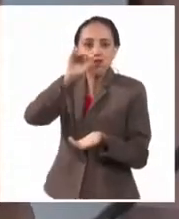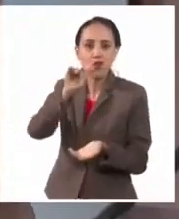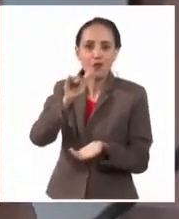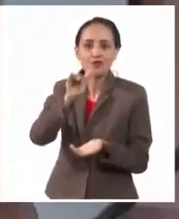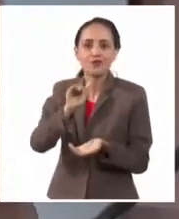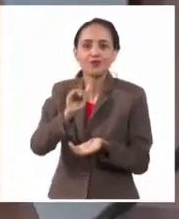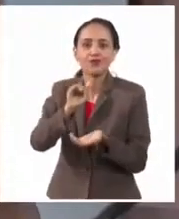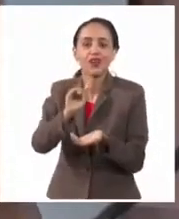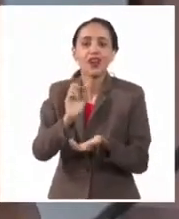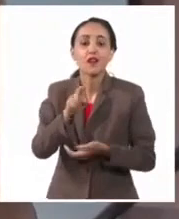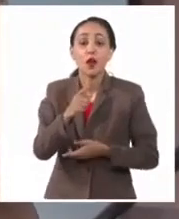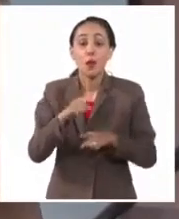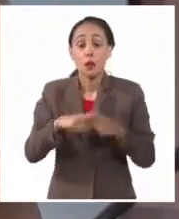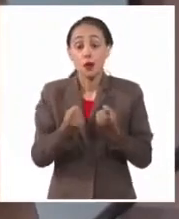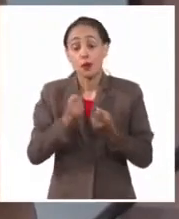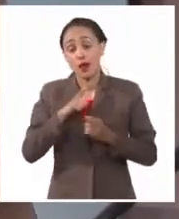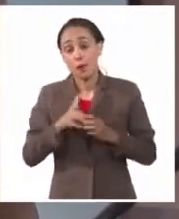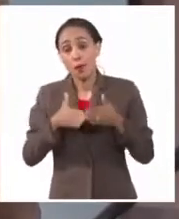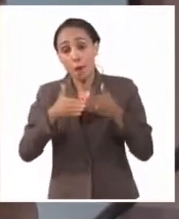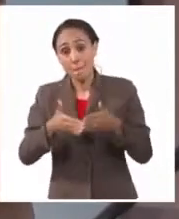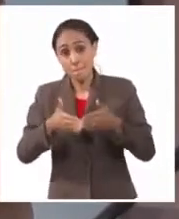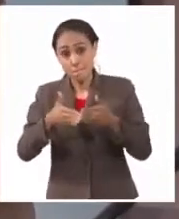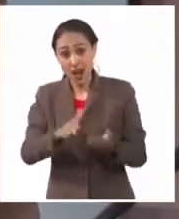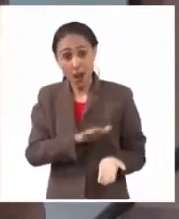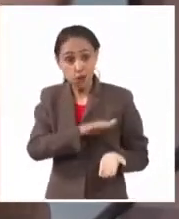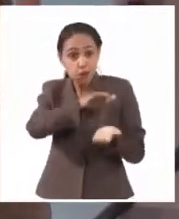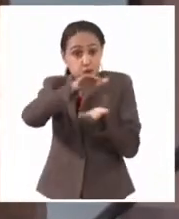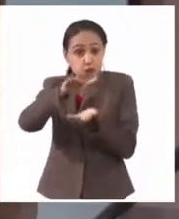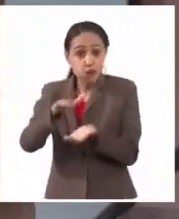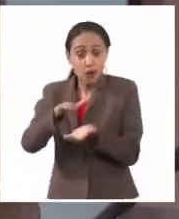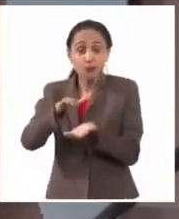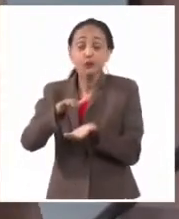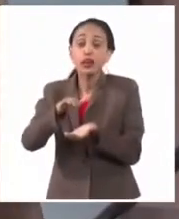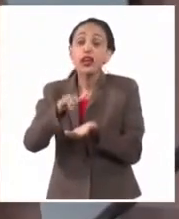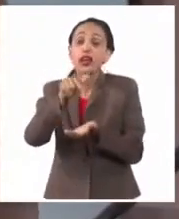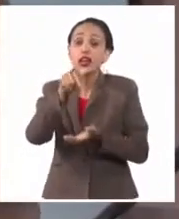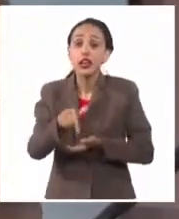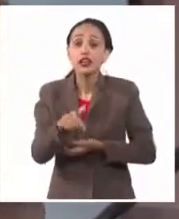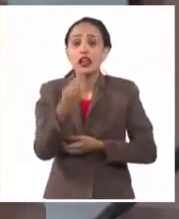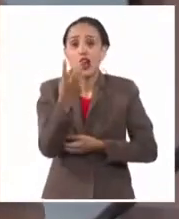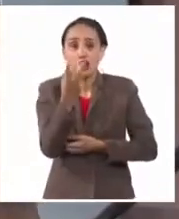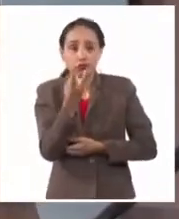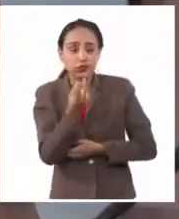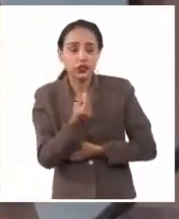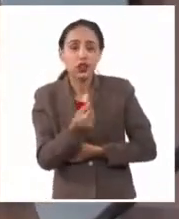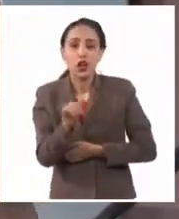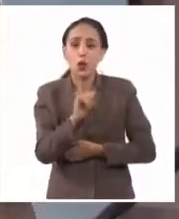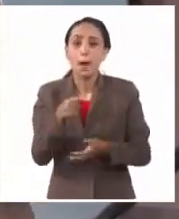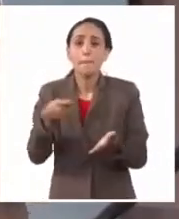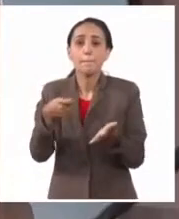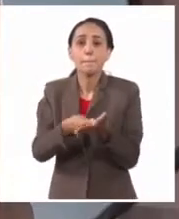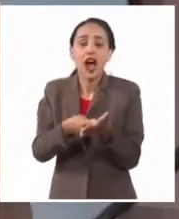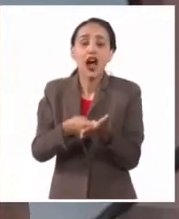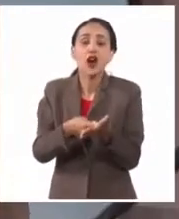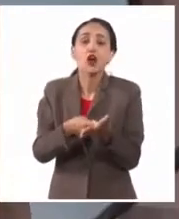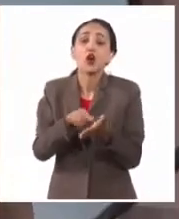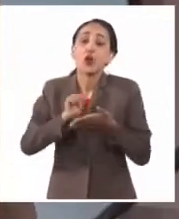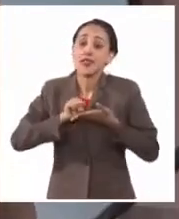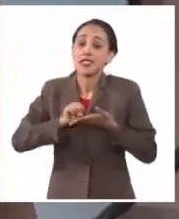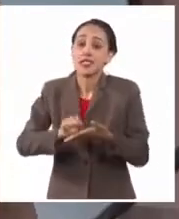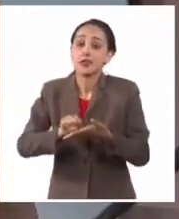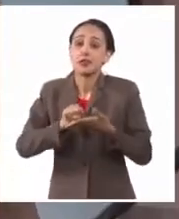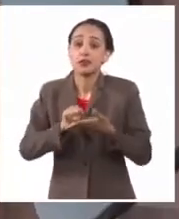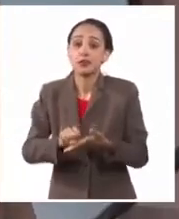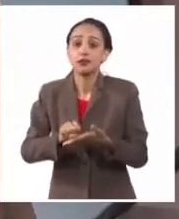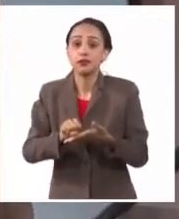estamos hablando de envíos marítimos, pues entonces esa capacidad para el pago de flete, el pago del servicio, pues también